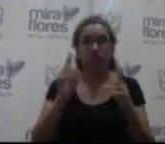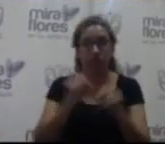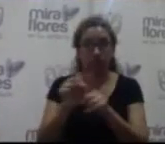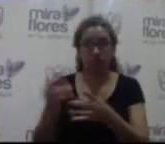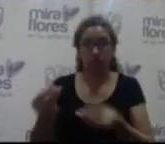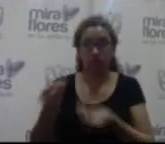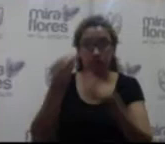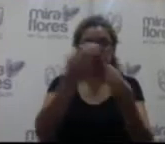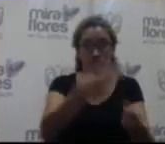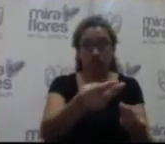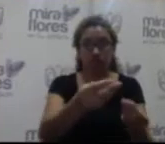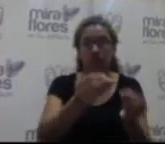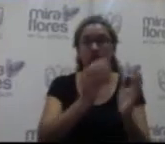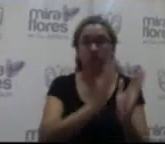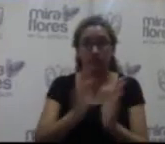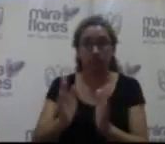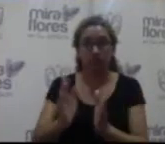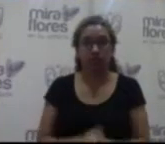asignados para dicho proceso.